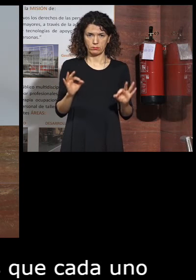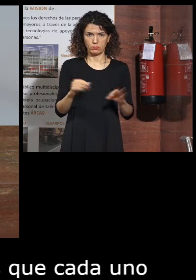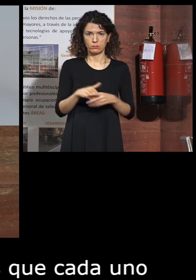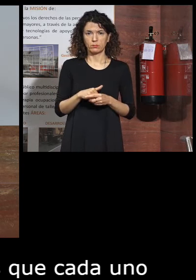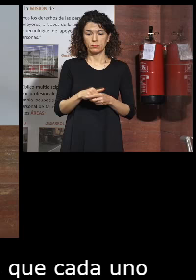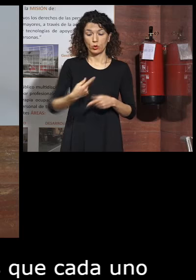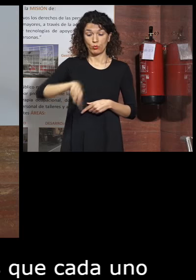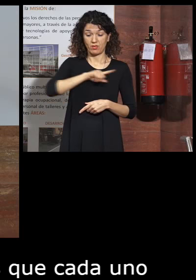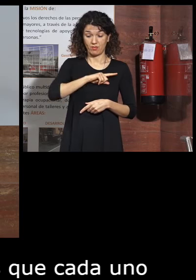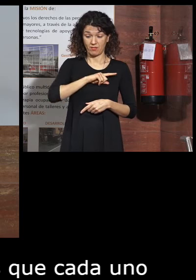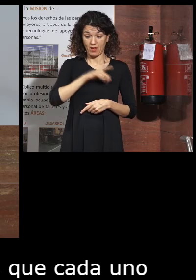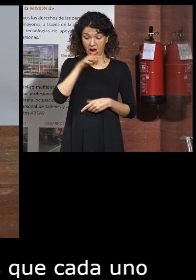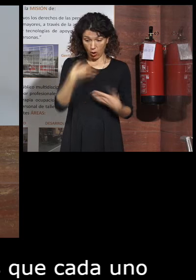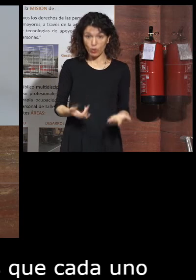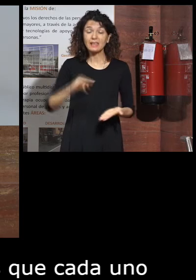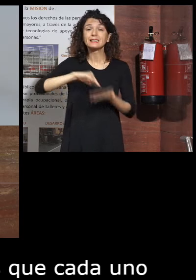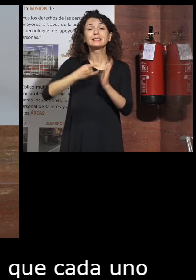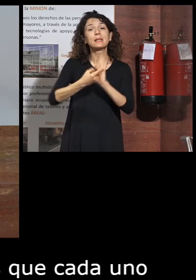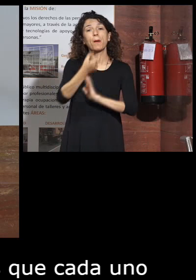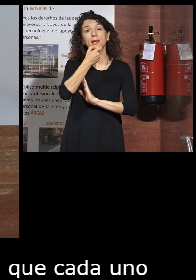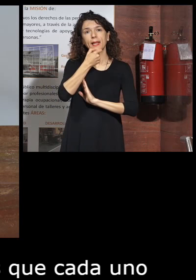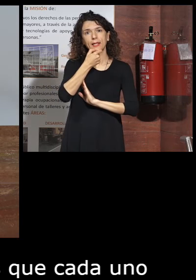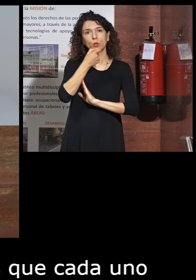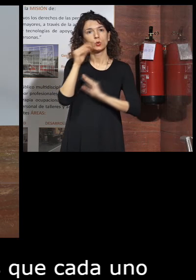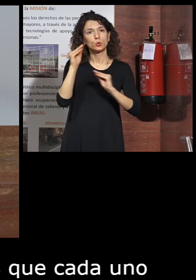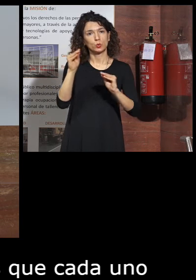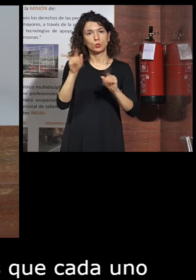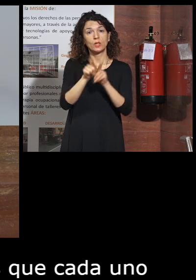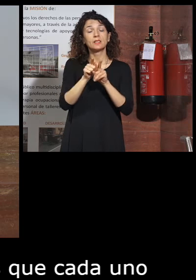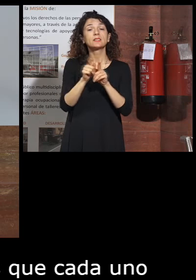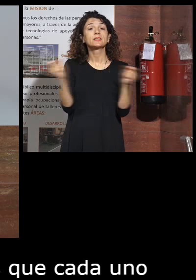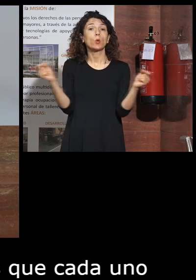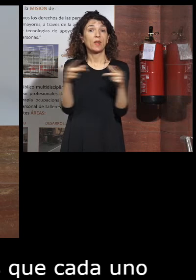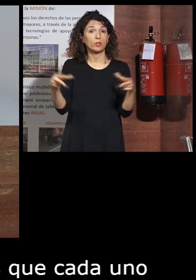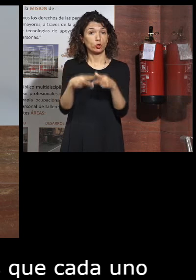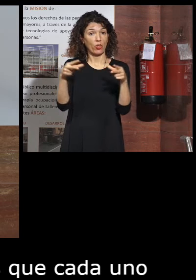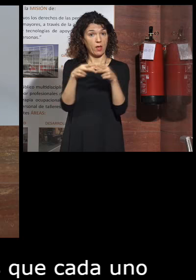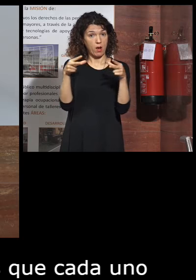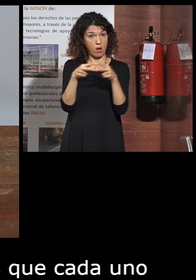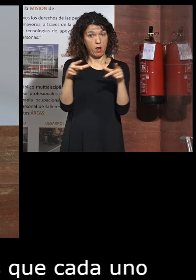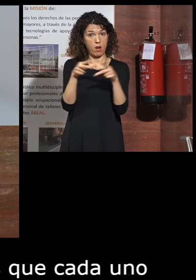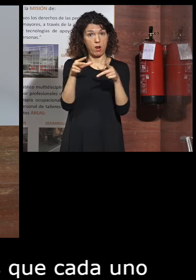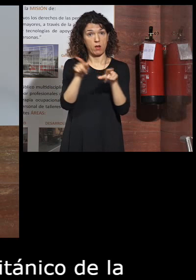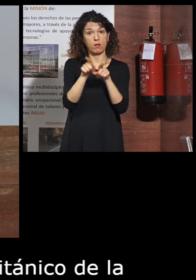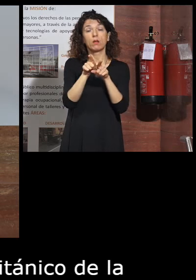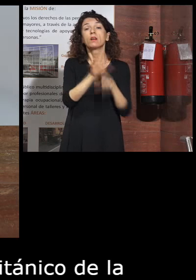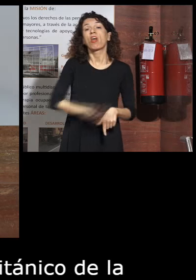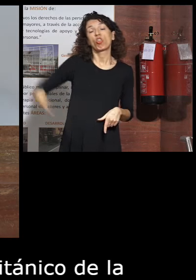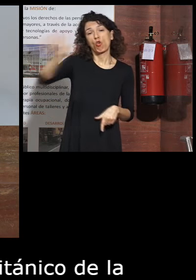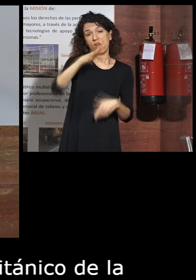En nuestro caso, el sistema británico, la seguridad social, las consultas,